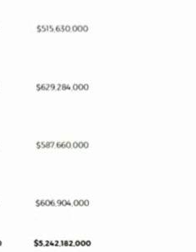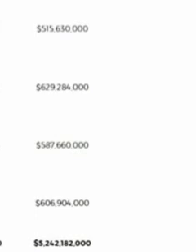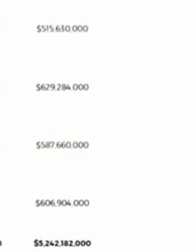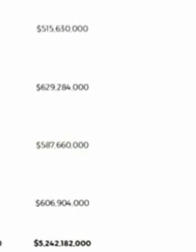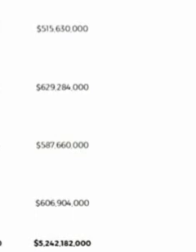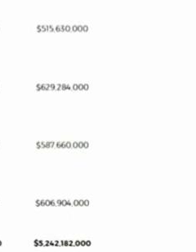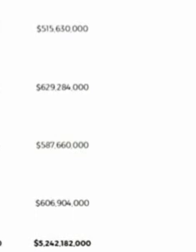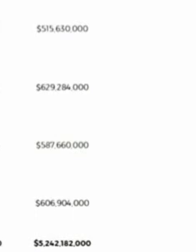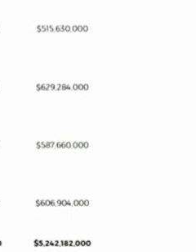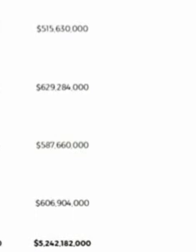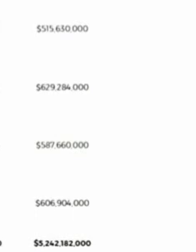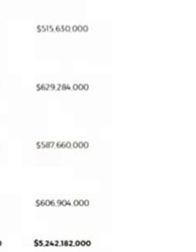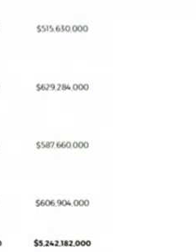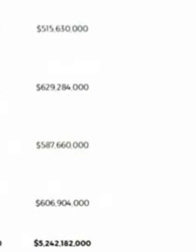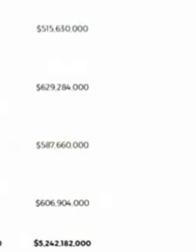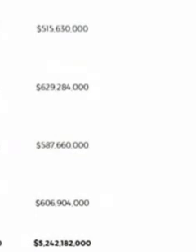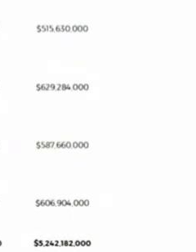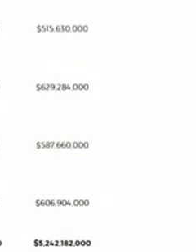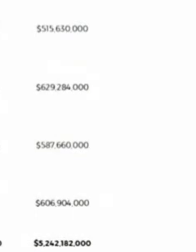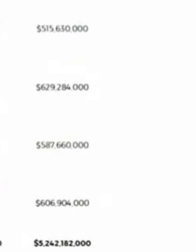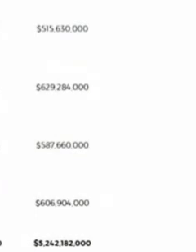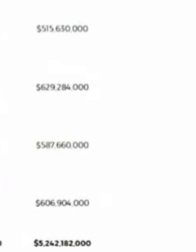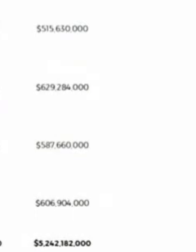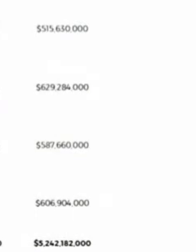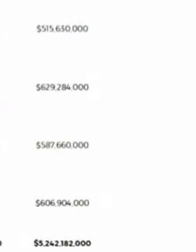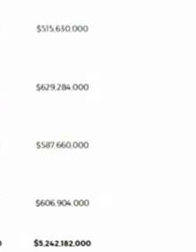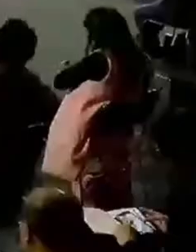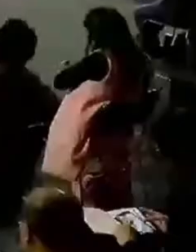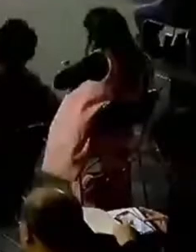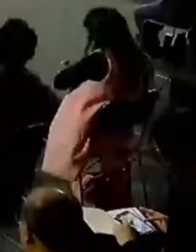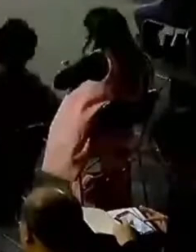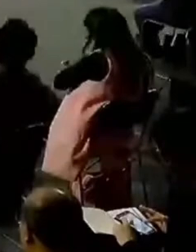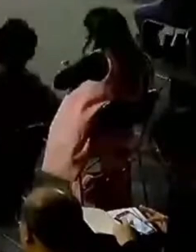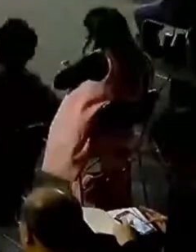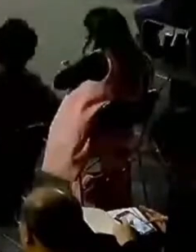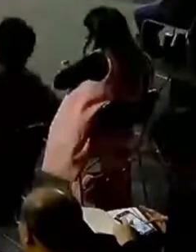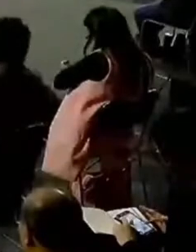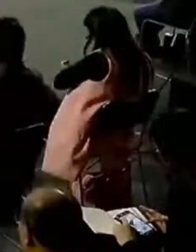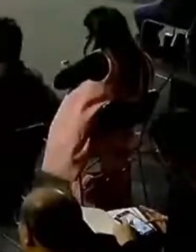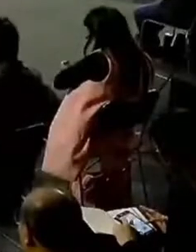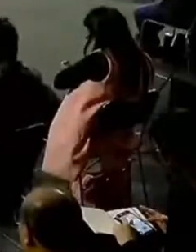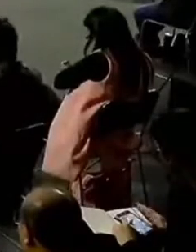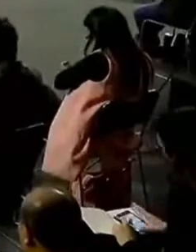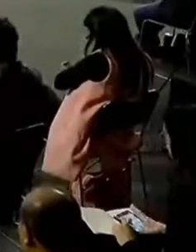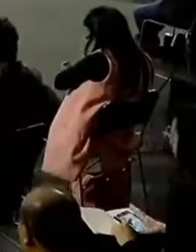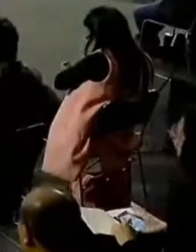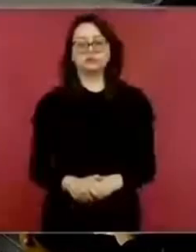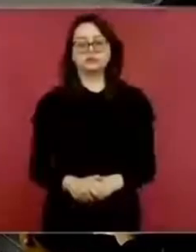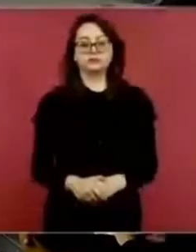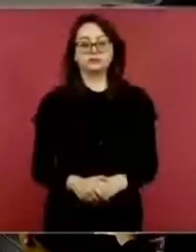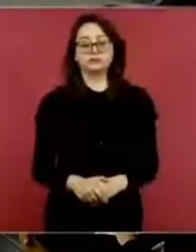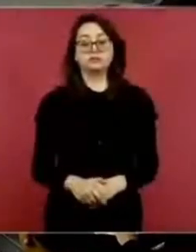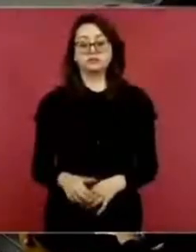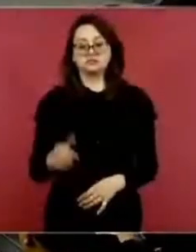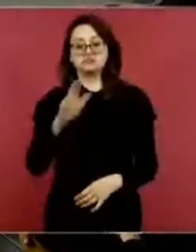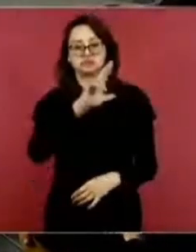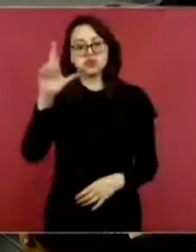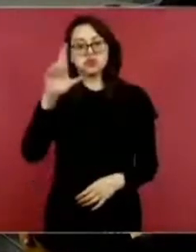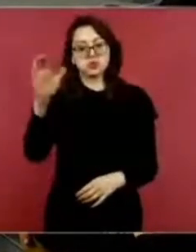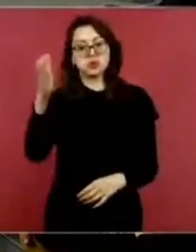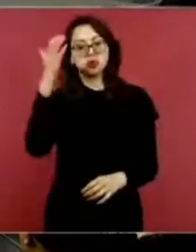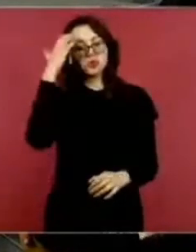Entonces, reconocer esto. Y vemos lo de Excelsior, pero me diste oportunidad para